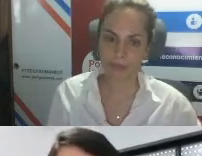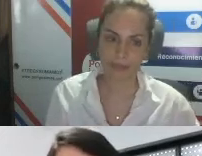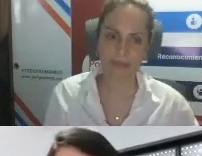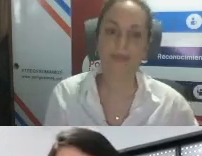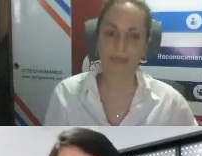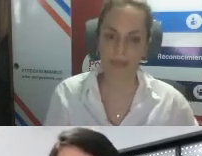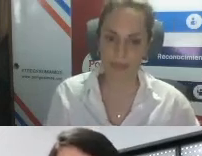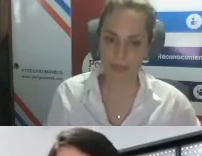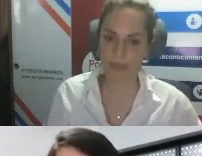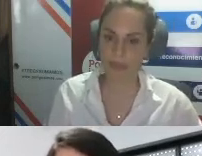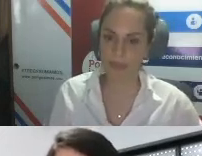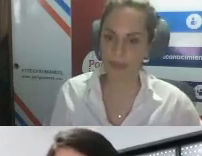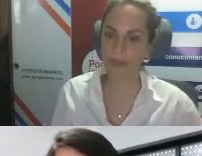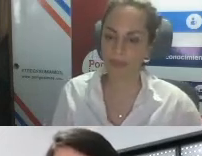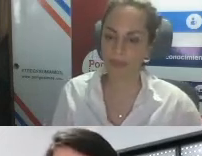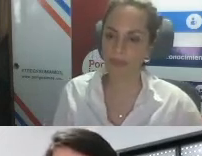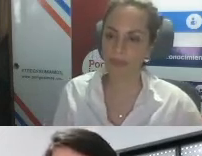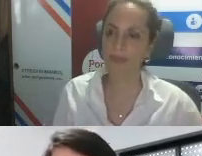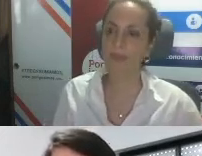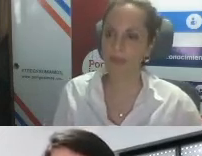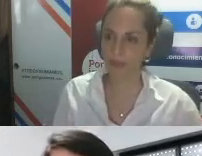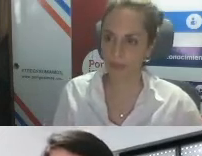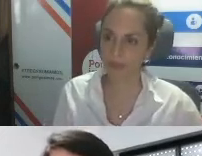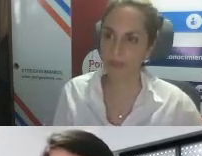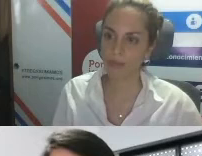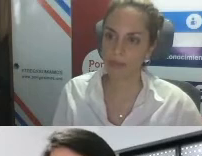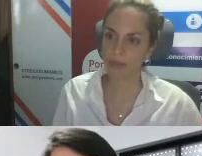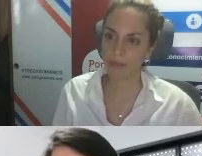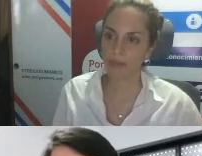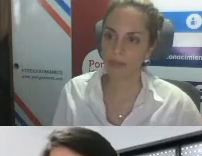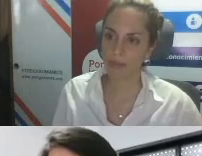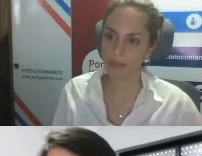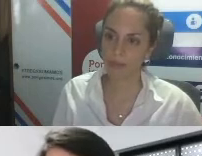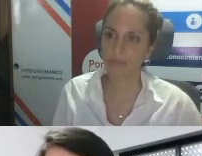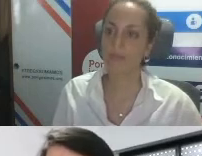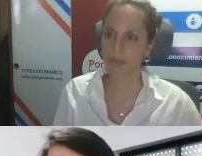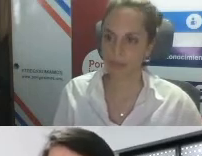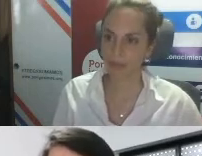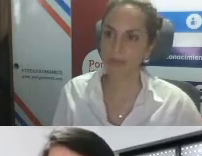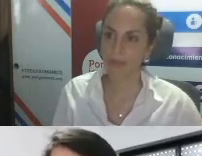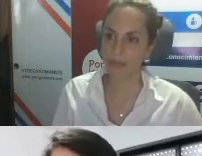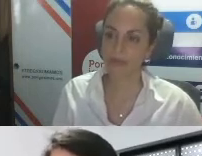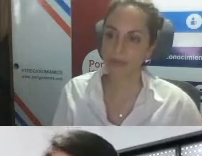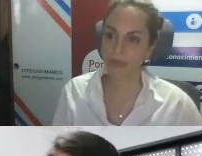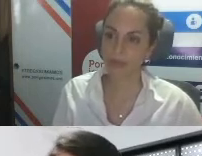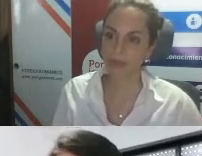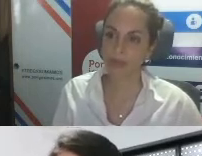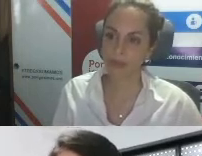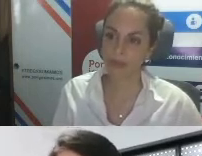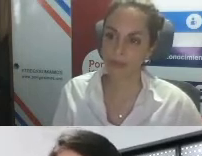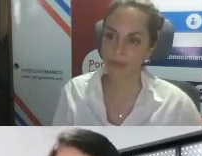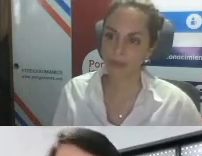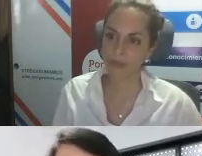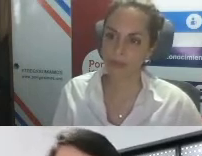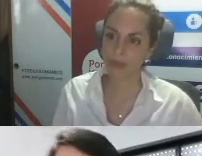externos también es muy importante qué rol tiene el rol que podemos definir los de facilitadores no es un rol de alguien que tiene